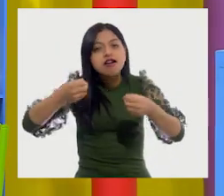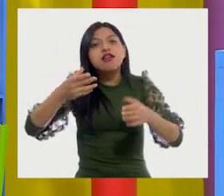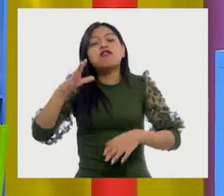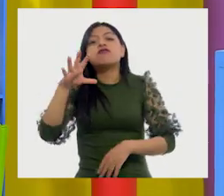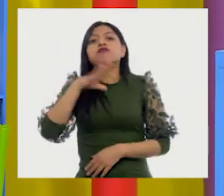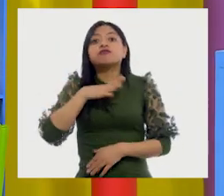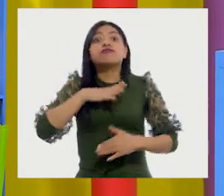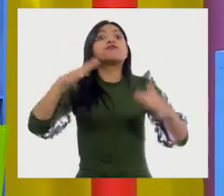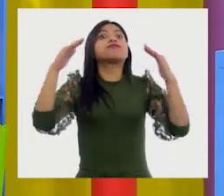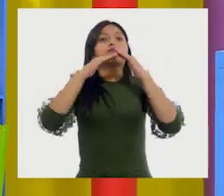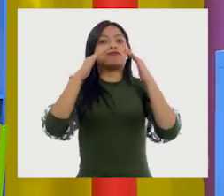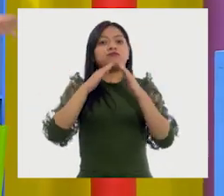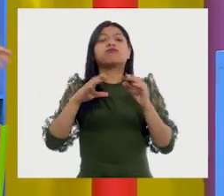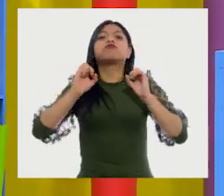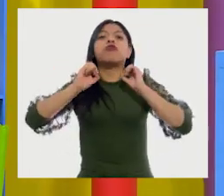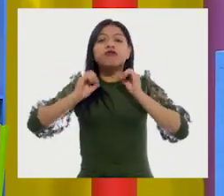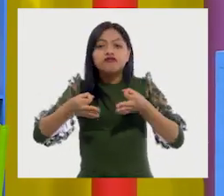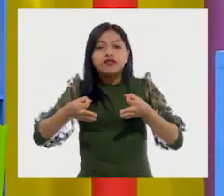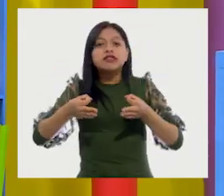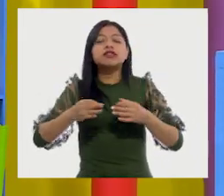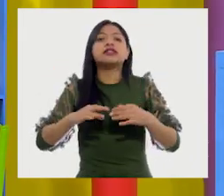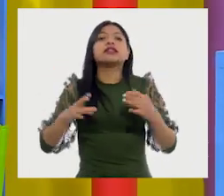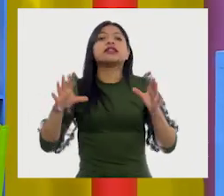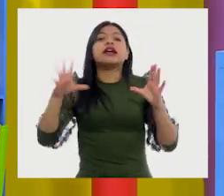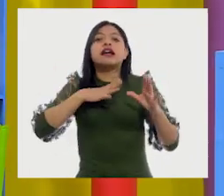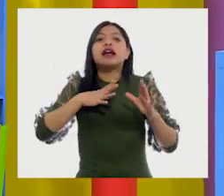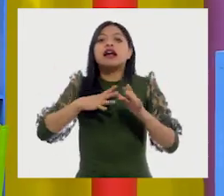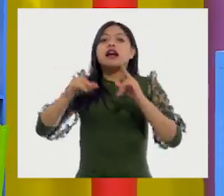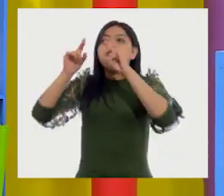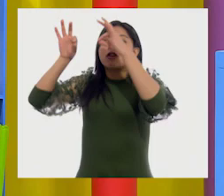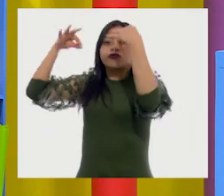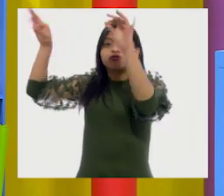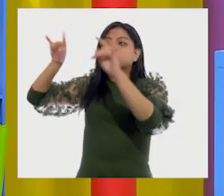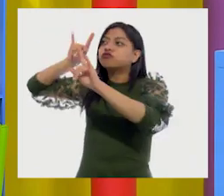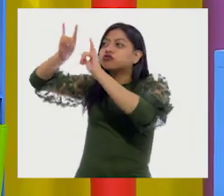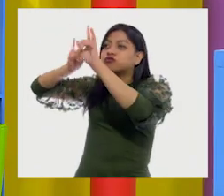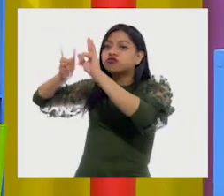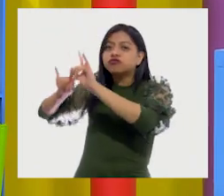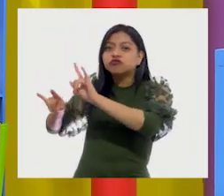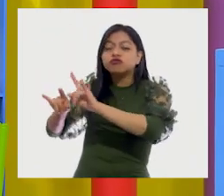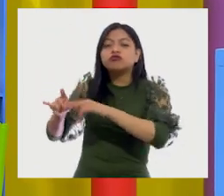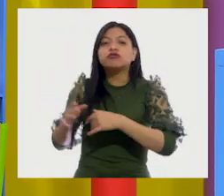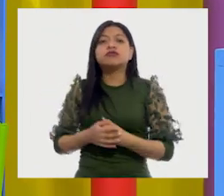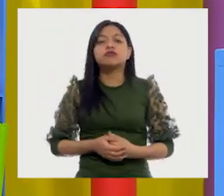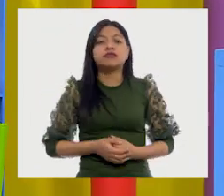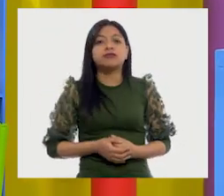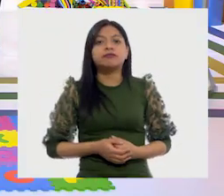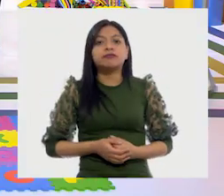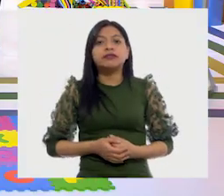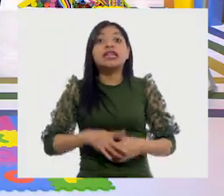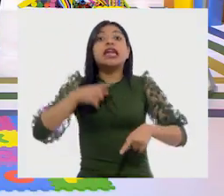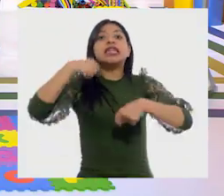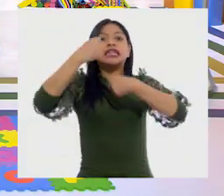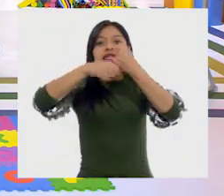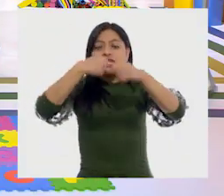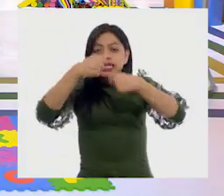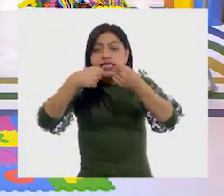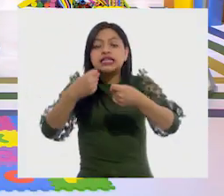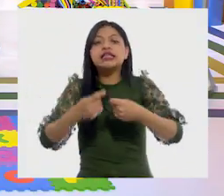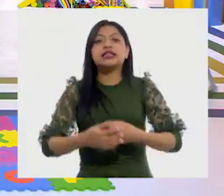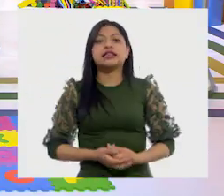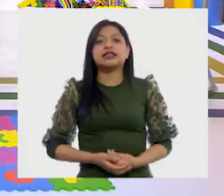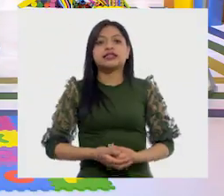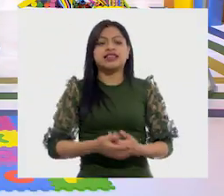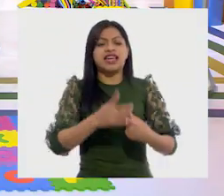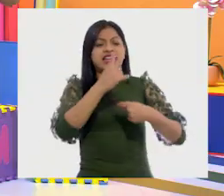casas, oficinas, letreros. Ajá, ¿y qué más hay? Este, tiendas. Ajá,